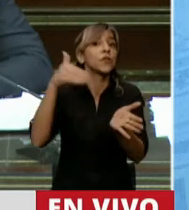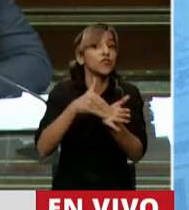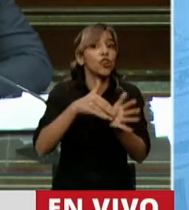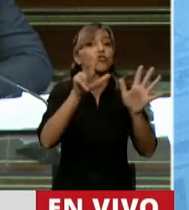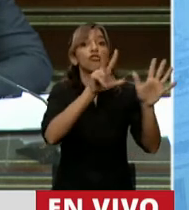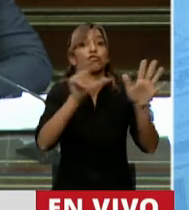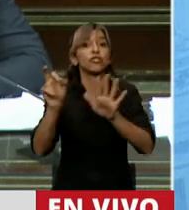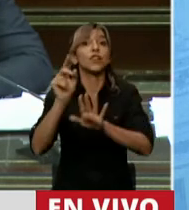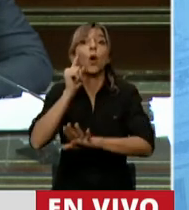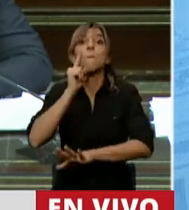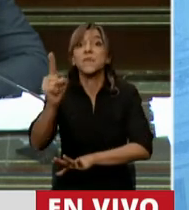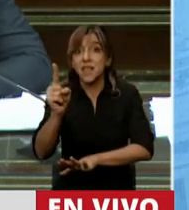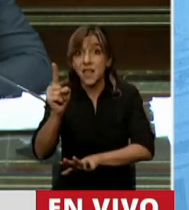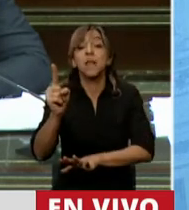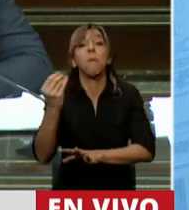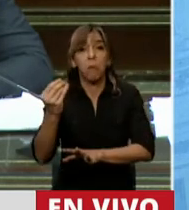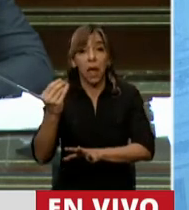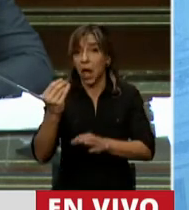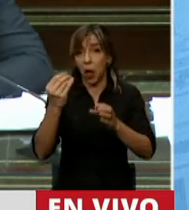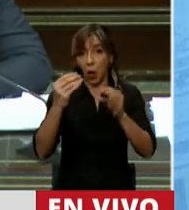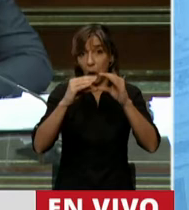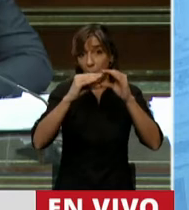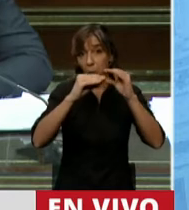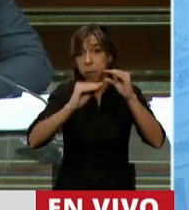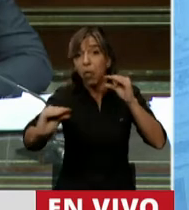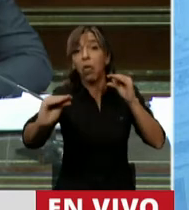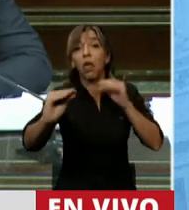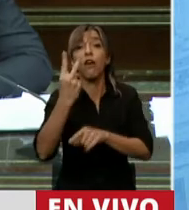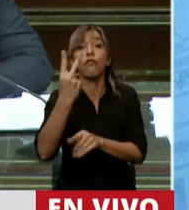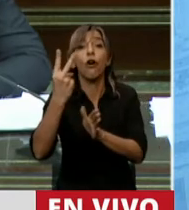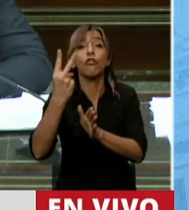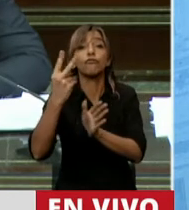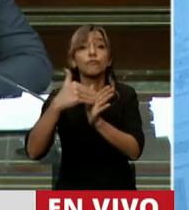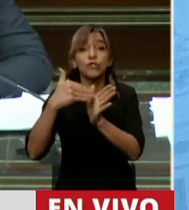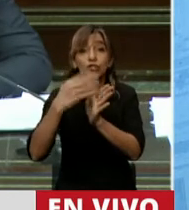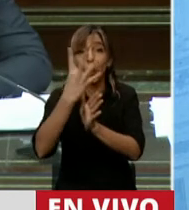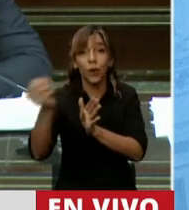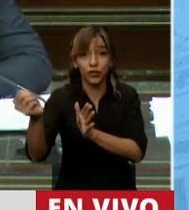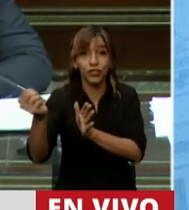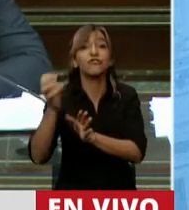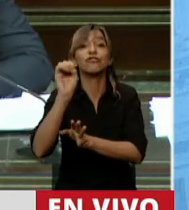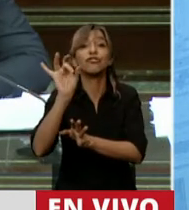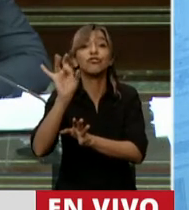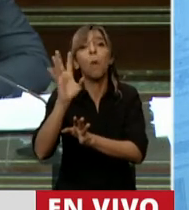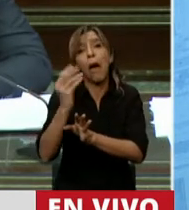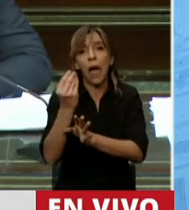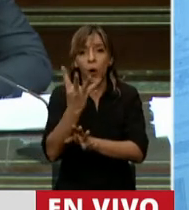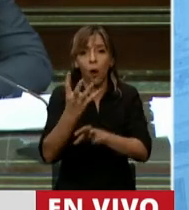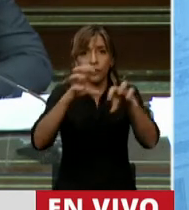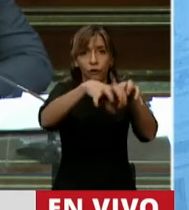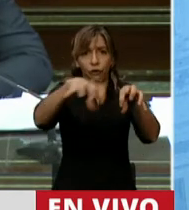y solamente le repartieron 2.400.000 a 4 de las 42 asociaciones de consumidores que están en todo el país.